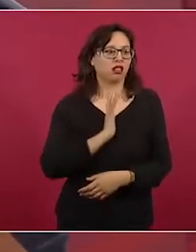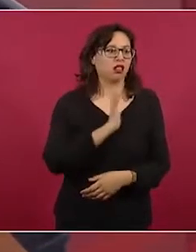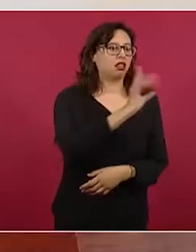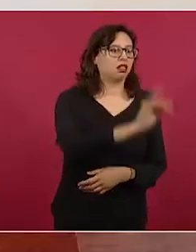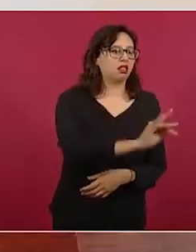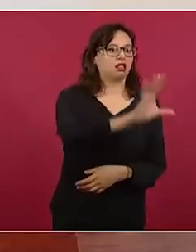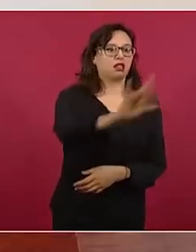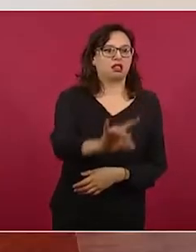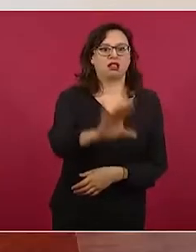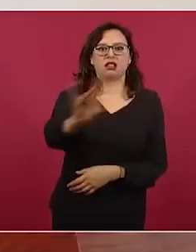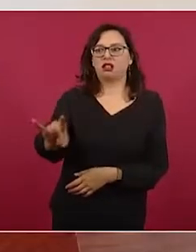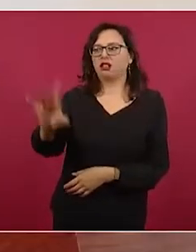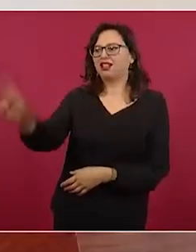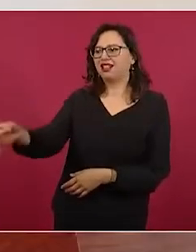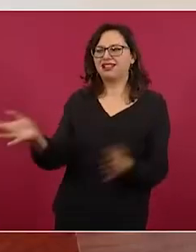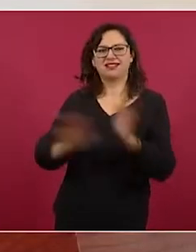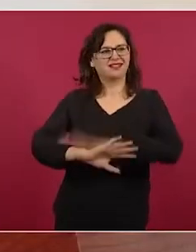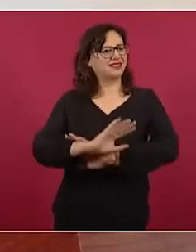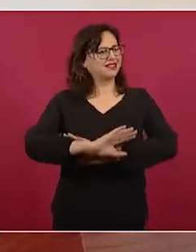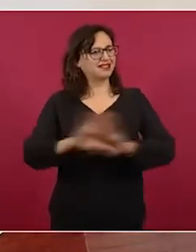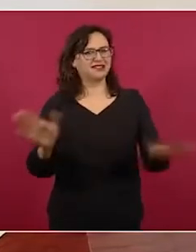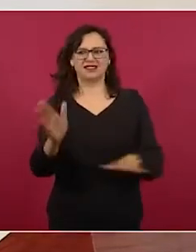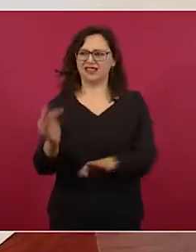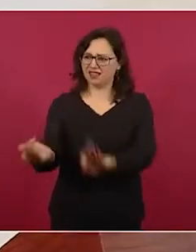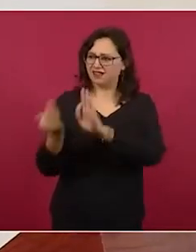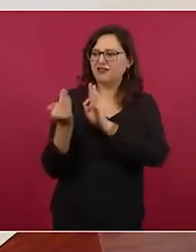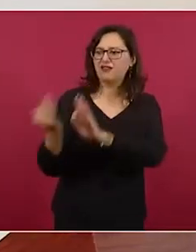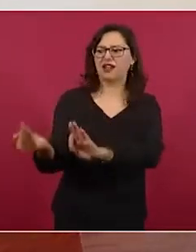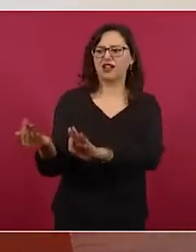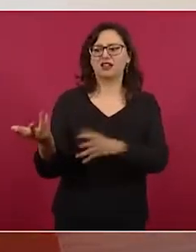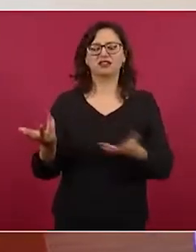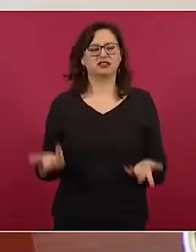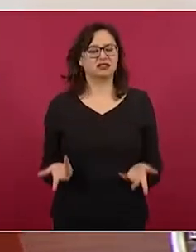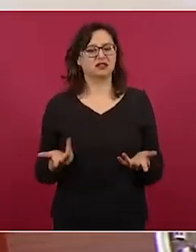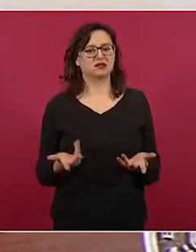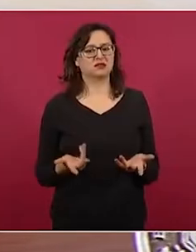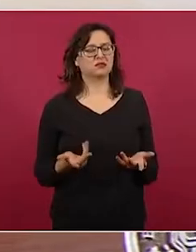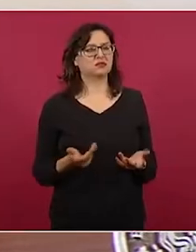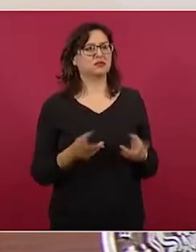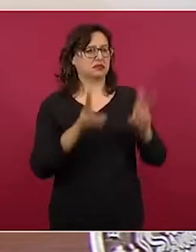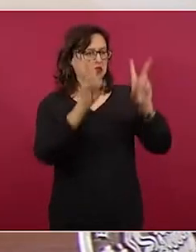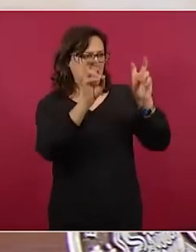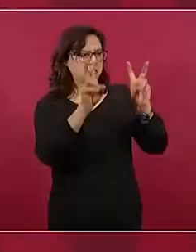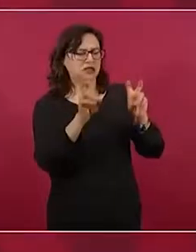Entonces, hablamos de esto y de otras cosas. Y también de algo que voy a mencionar.